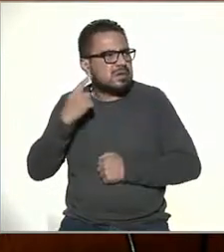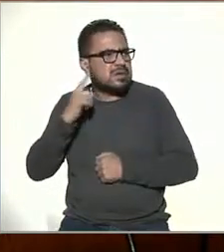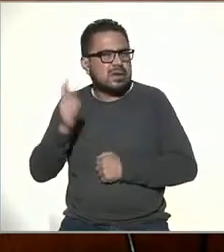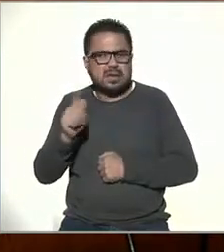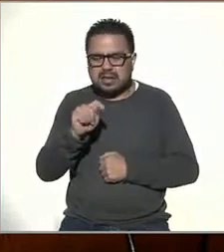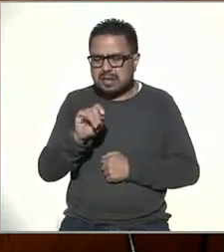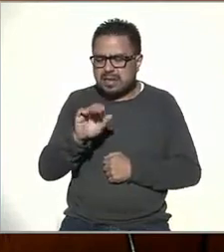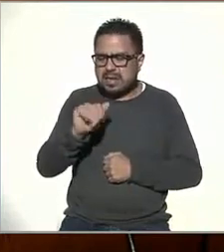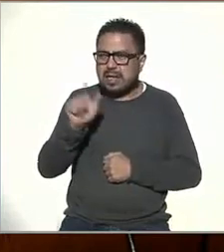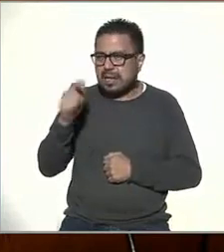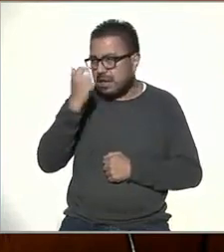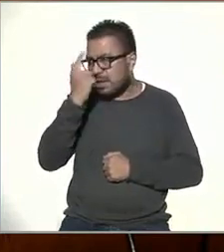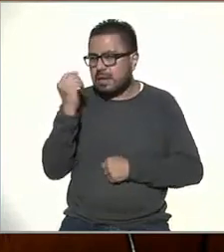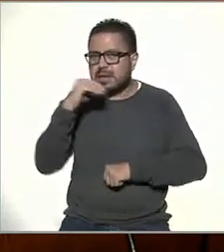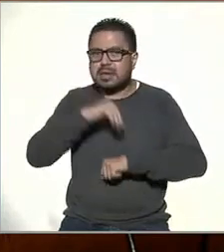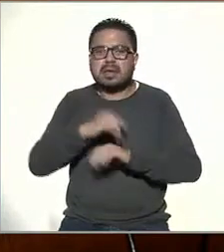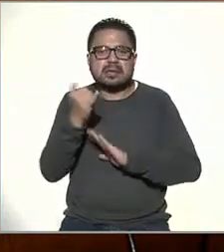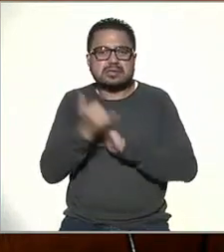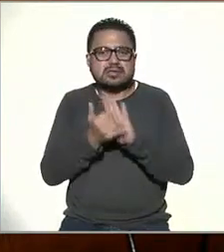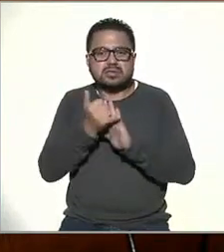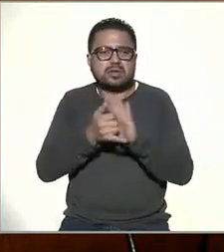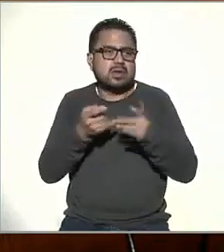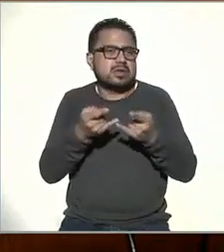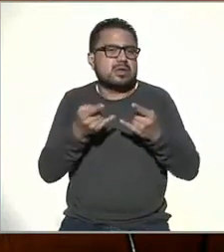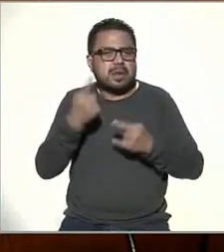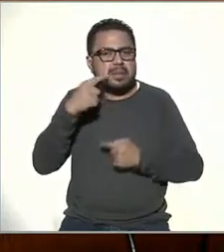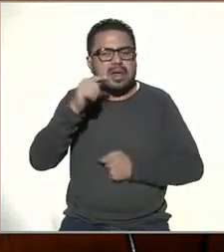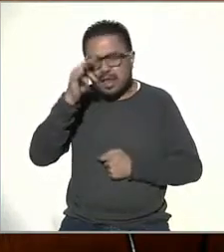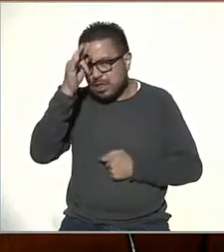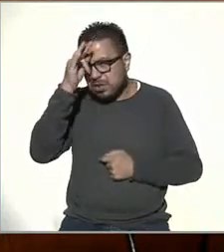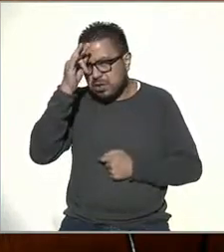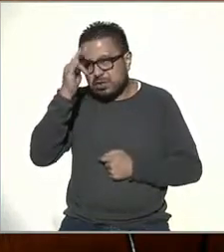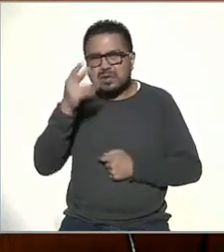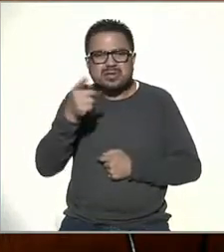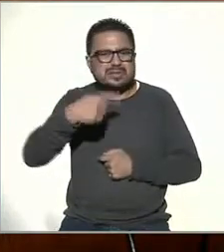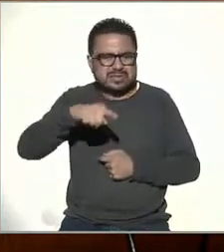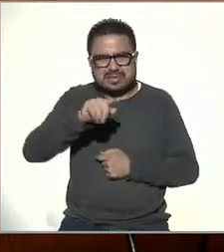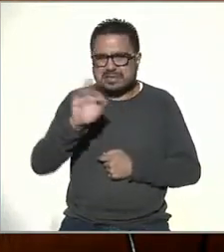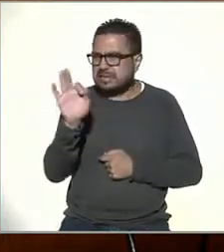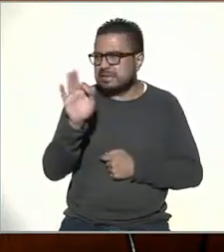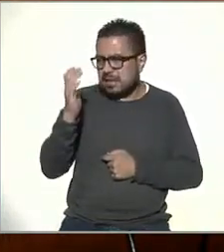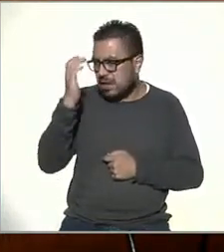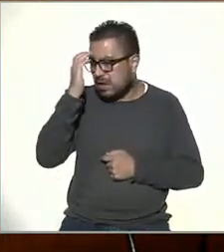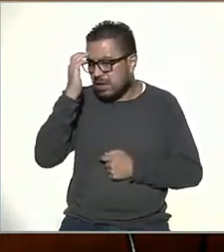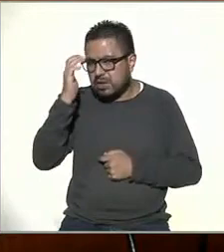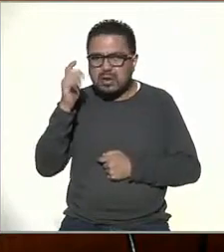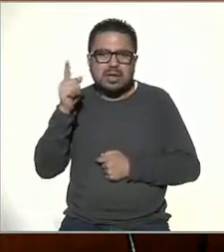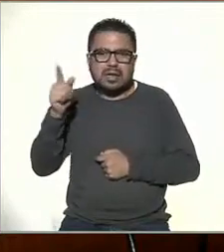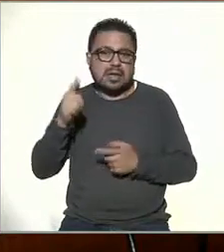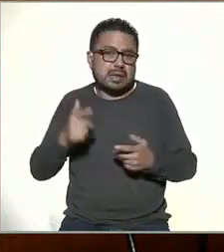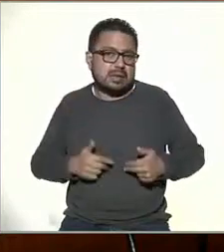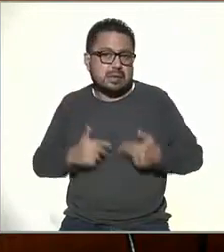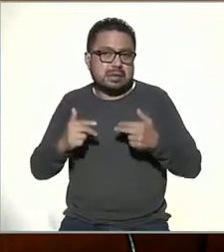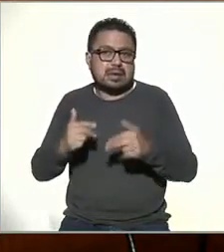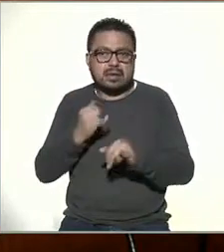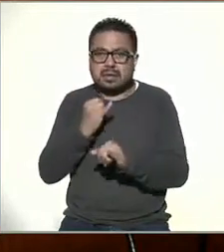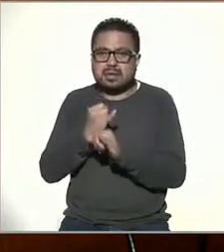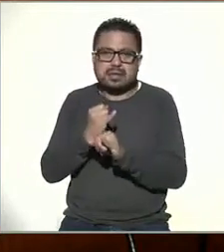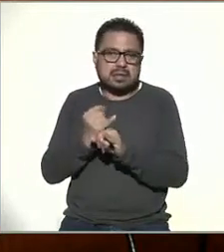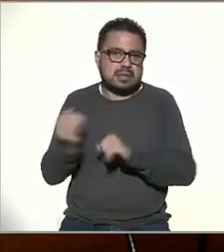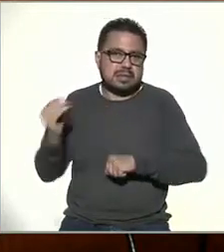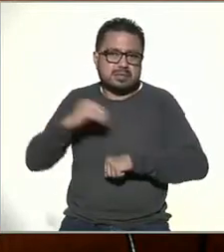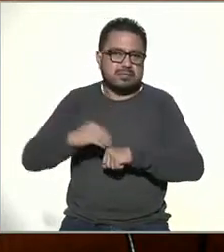Teca, él es creador del canal de YouTube Historia para Tontos, quizá para muchos conocidos, generador de contenidos a través de Internet.